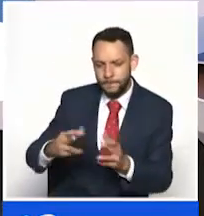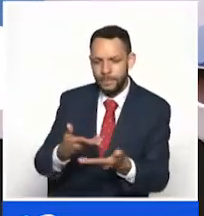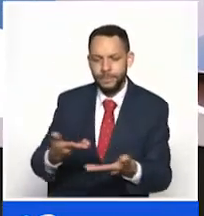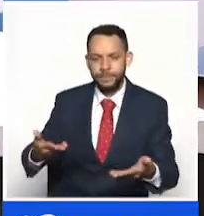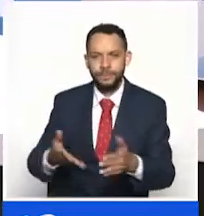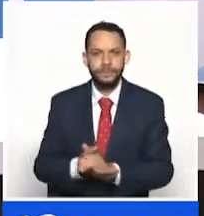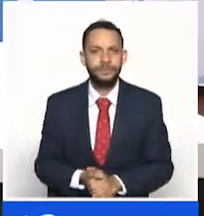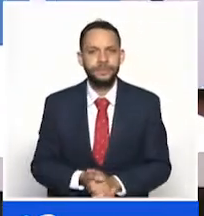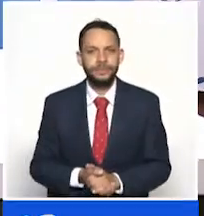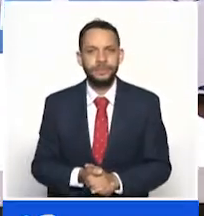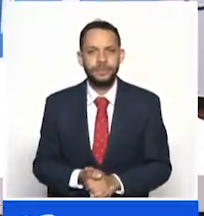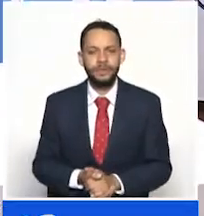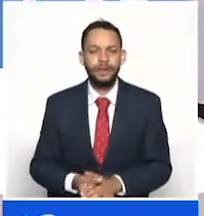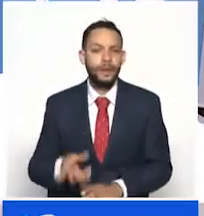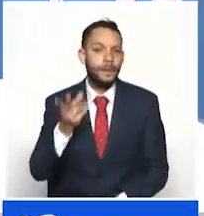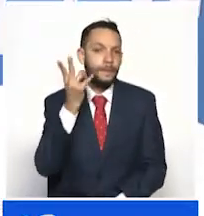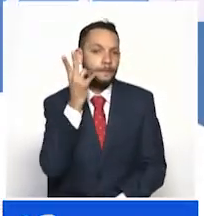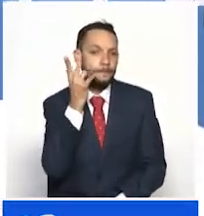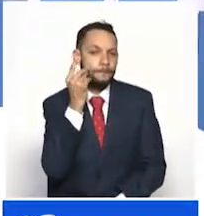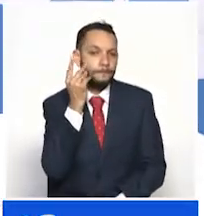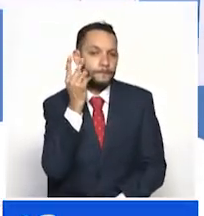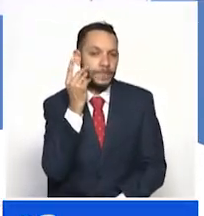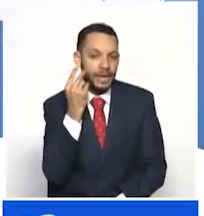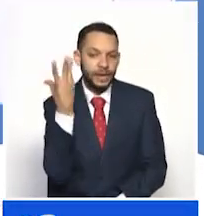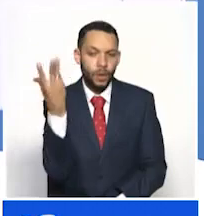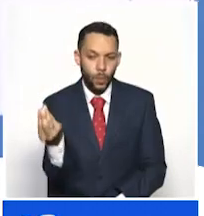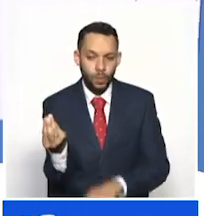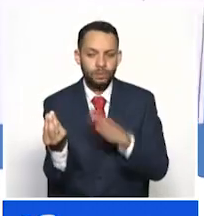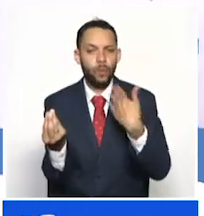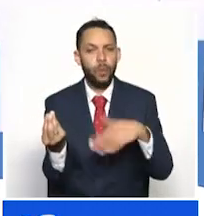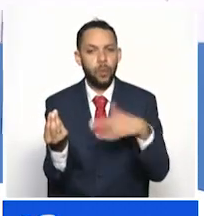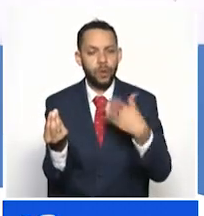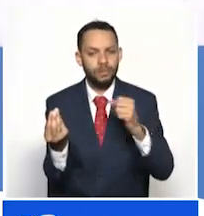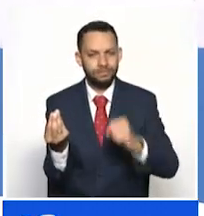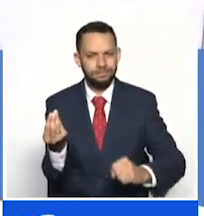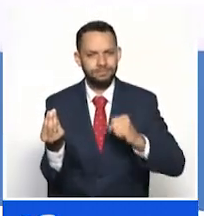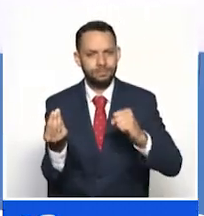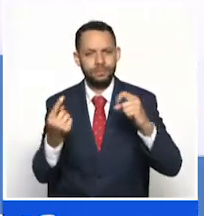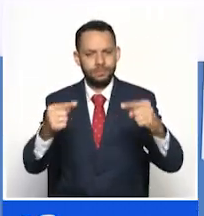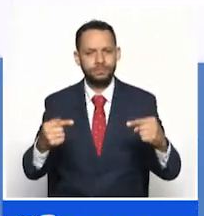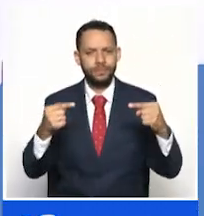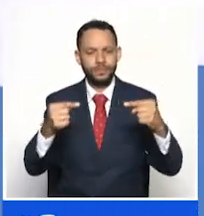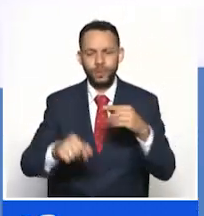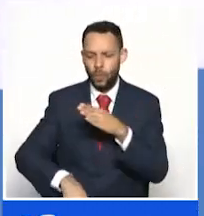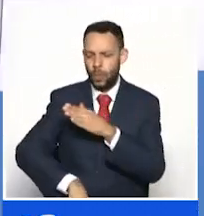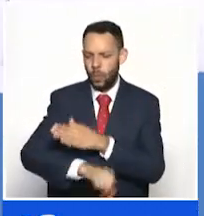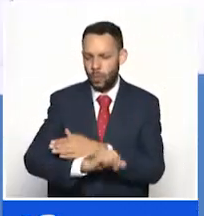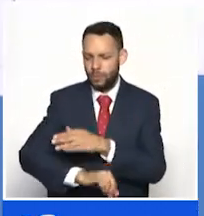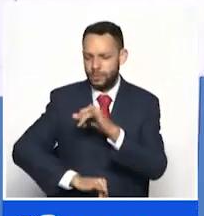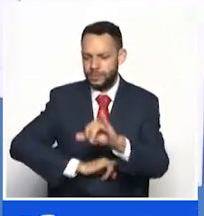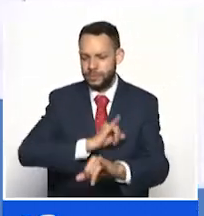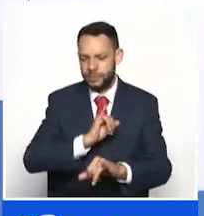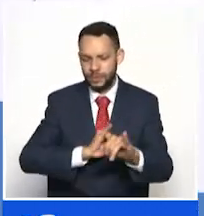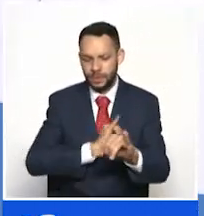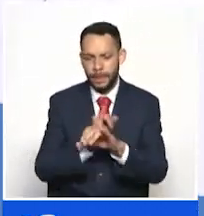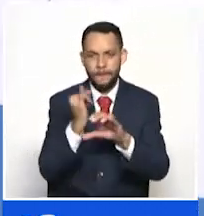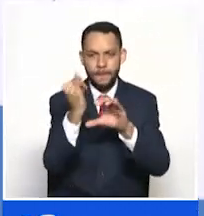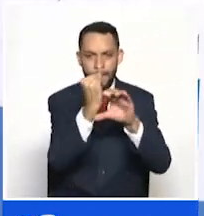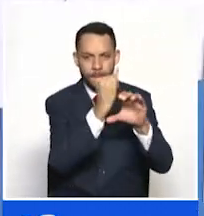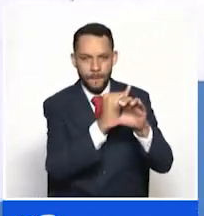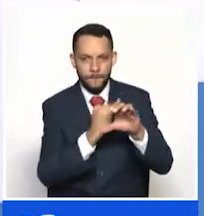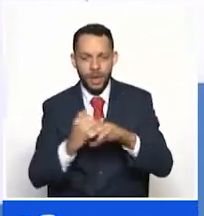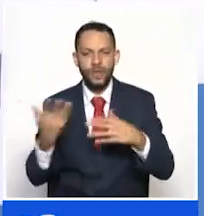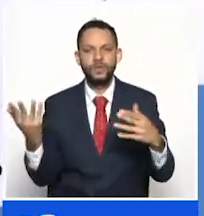La Selección Pereira-Jega es uno de los equipos que disputará el segundo torneo de fútbol internacional femenino que tendrá lugar en